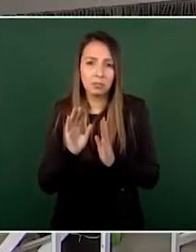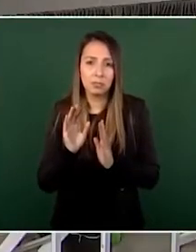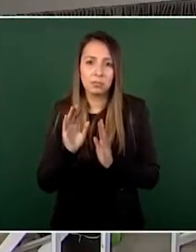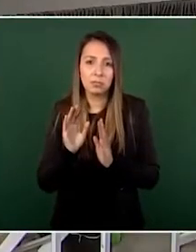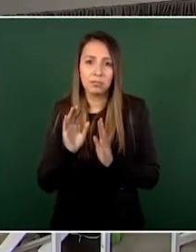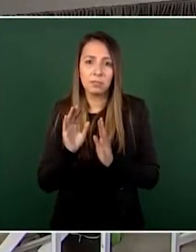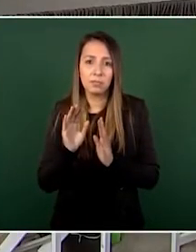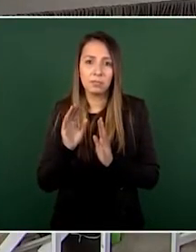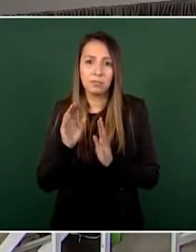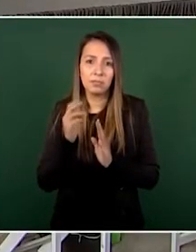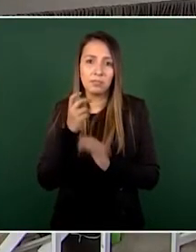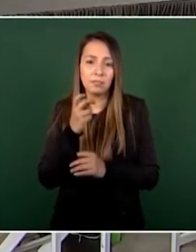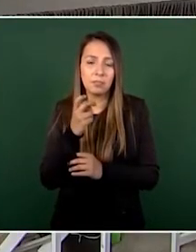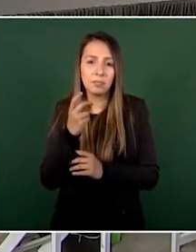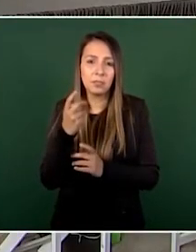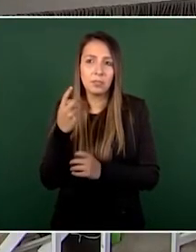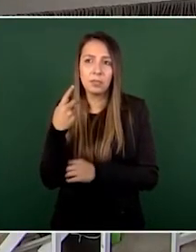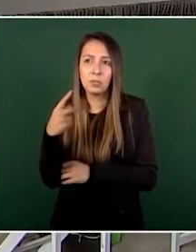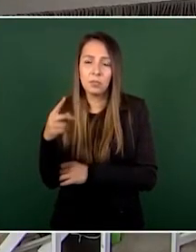su este